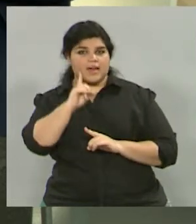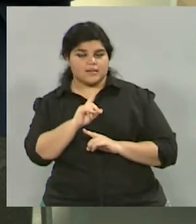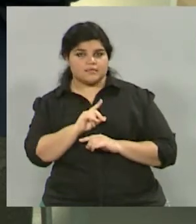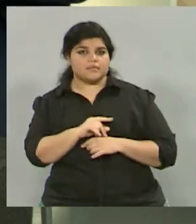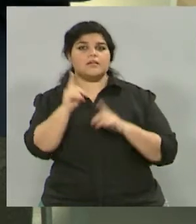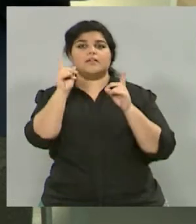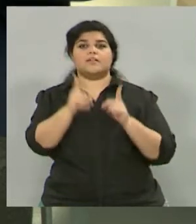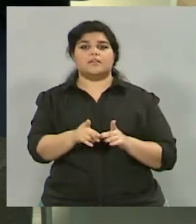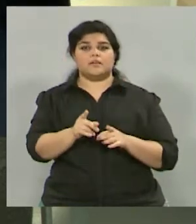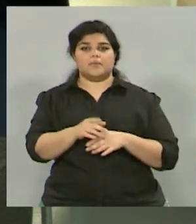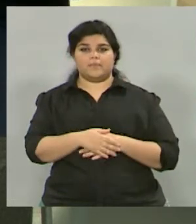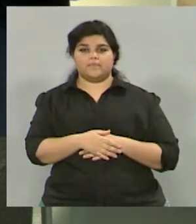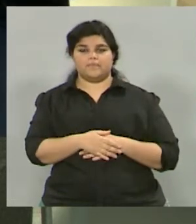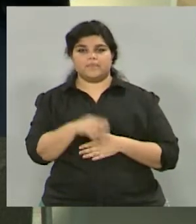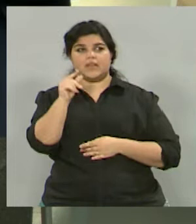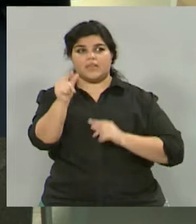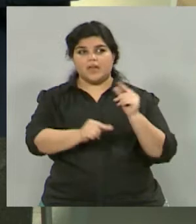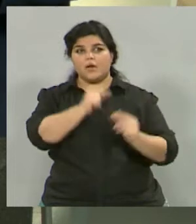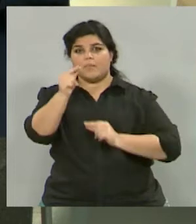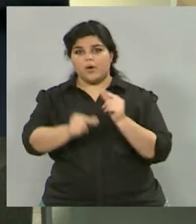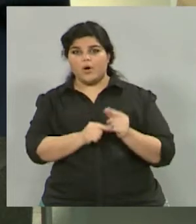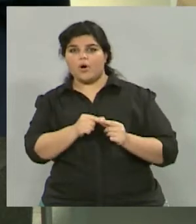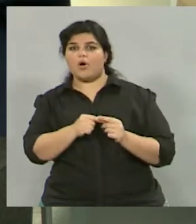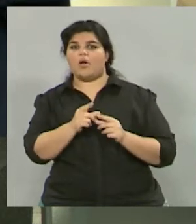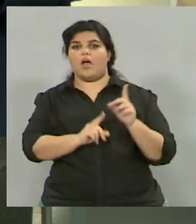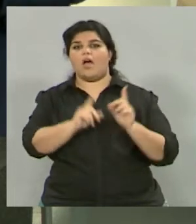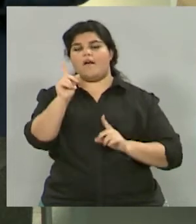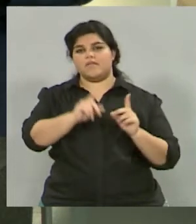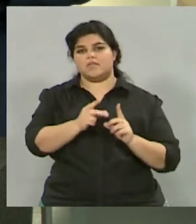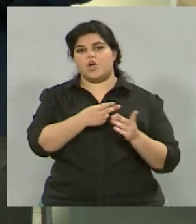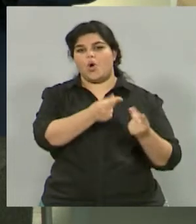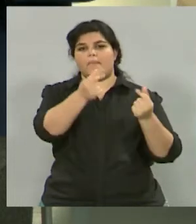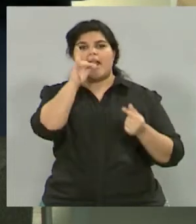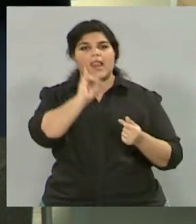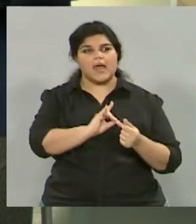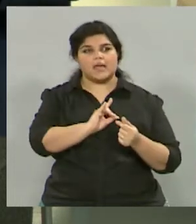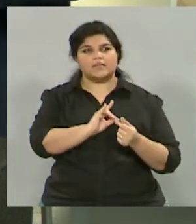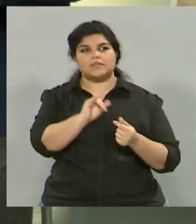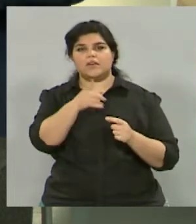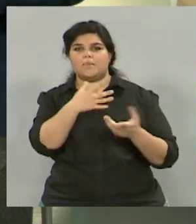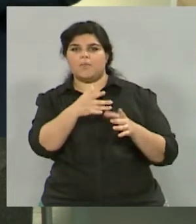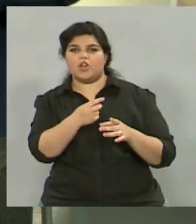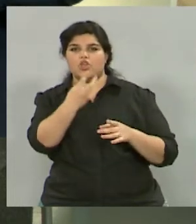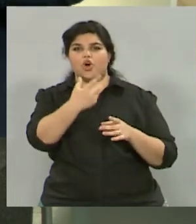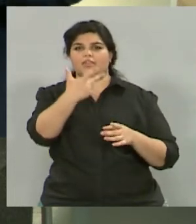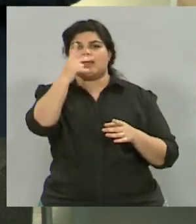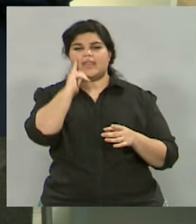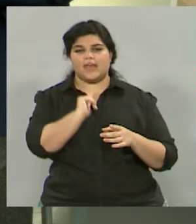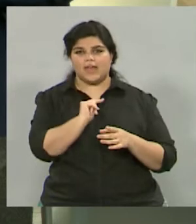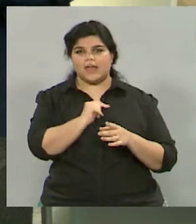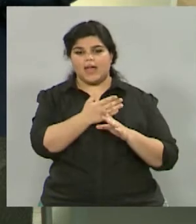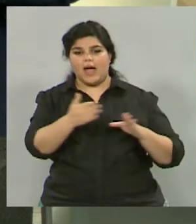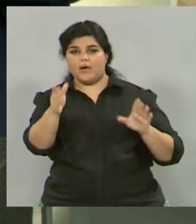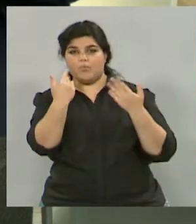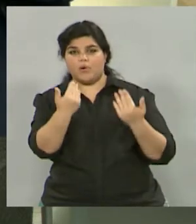ese punto de vista quizás también ir acopiando algo de alimentos, es decir, puede comprar leche y acopiarla dos o tres días si es larga vida, lo que es